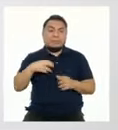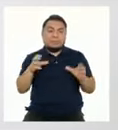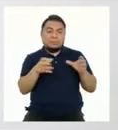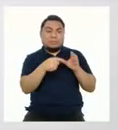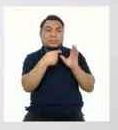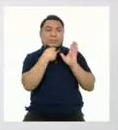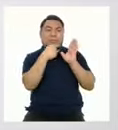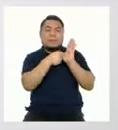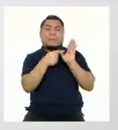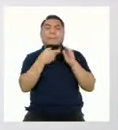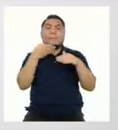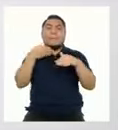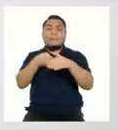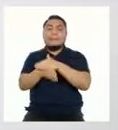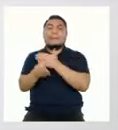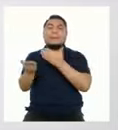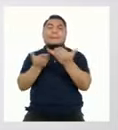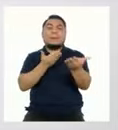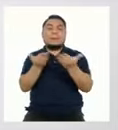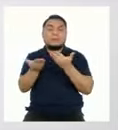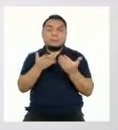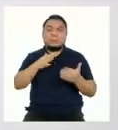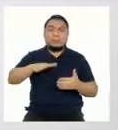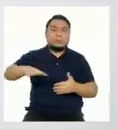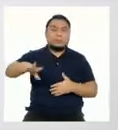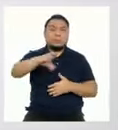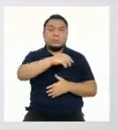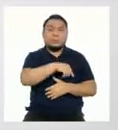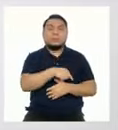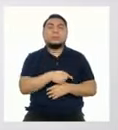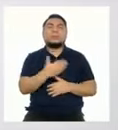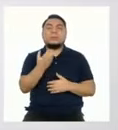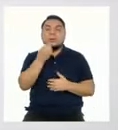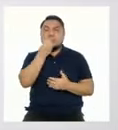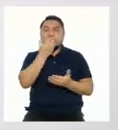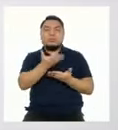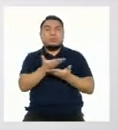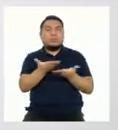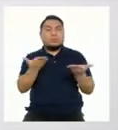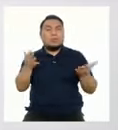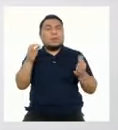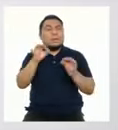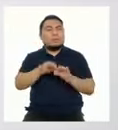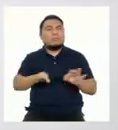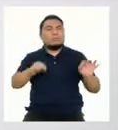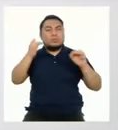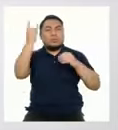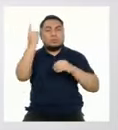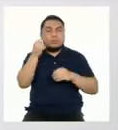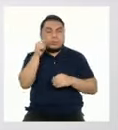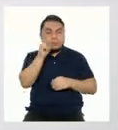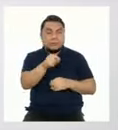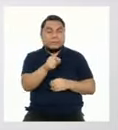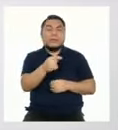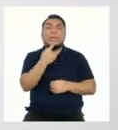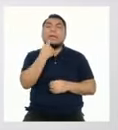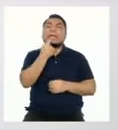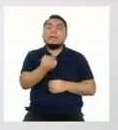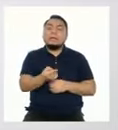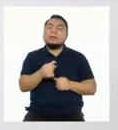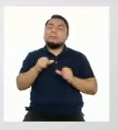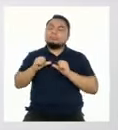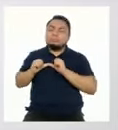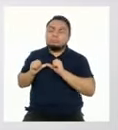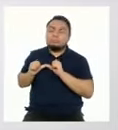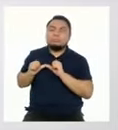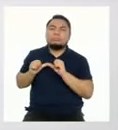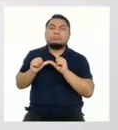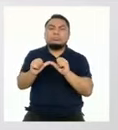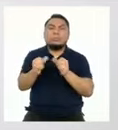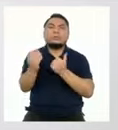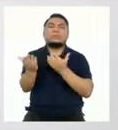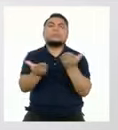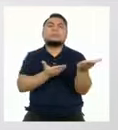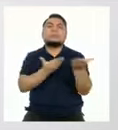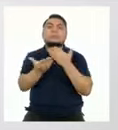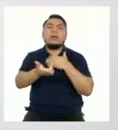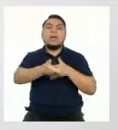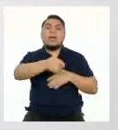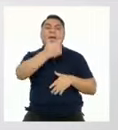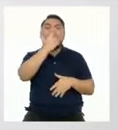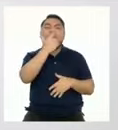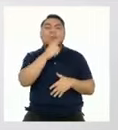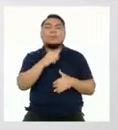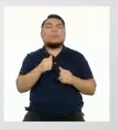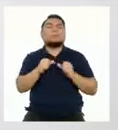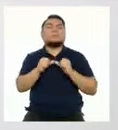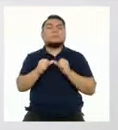sobre el acceso a servicios públicos y bienes esenciales se garantiza la continuidad de los servicios